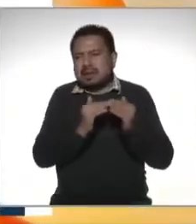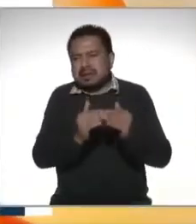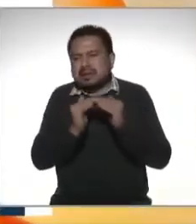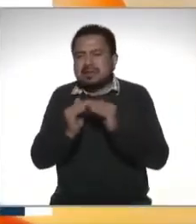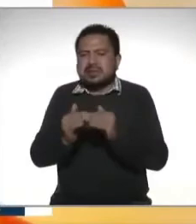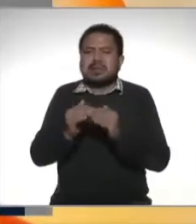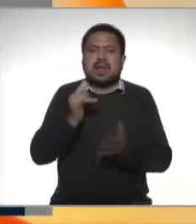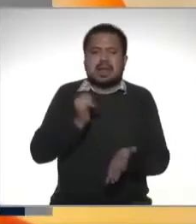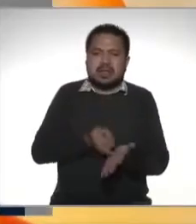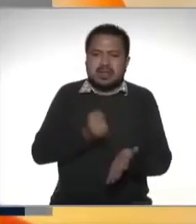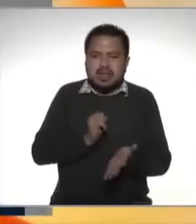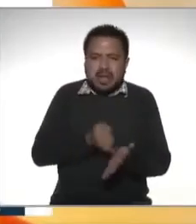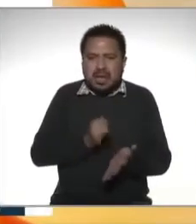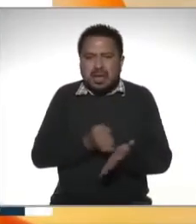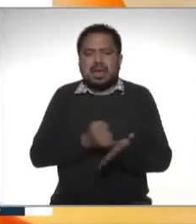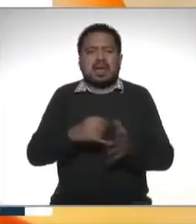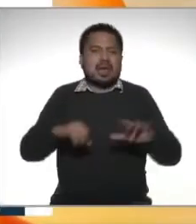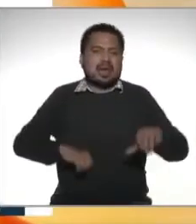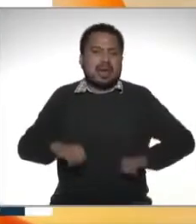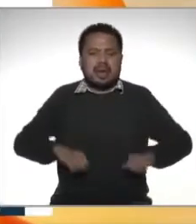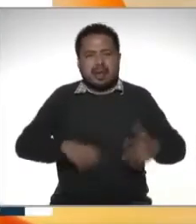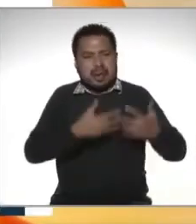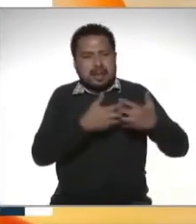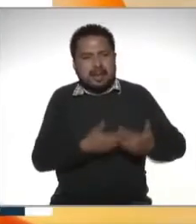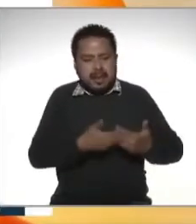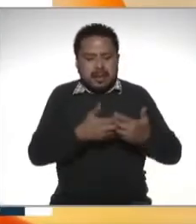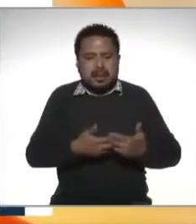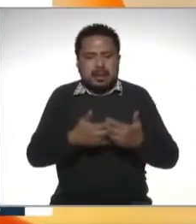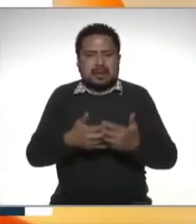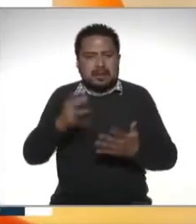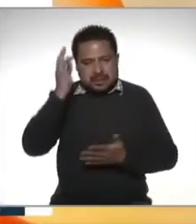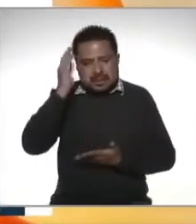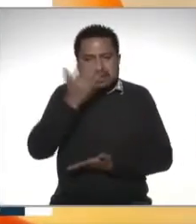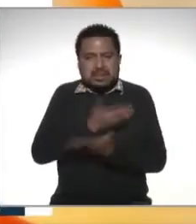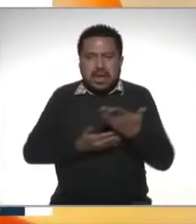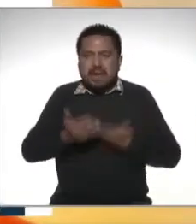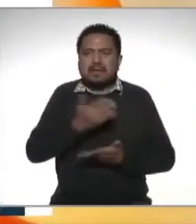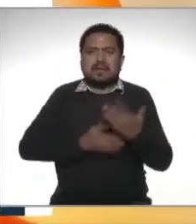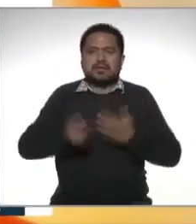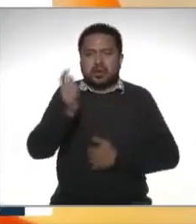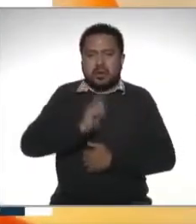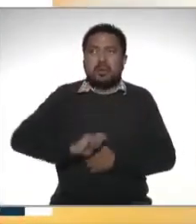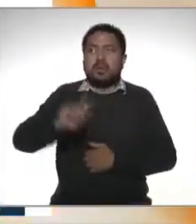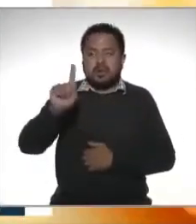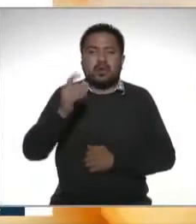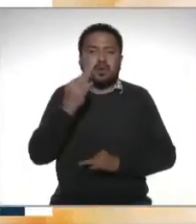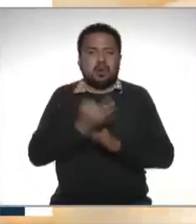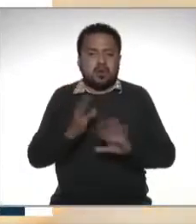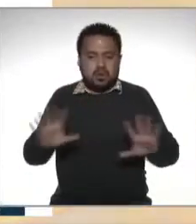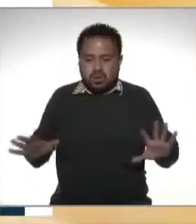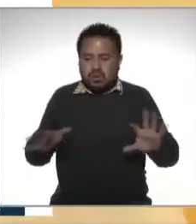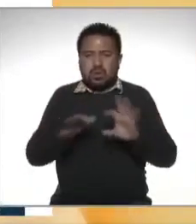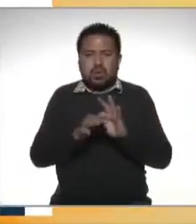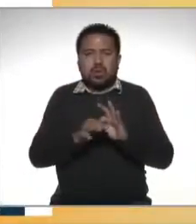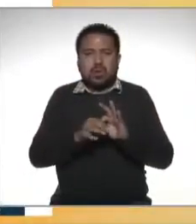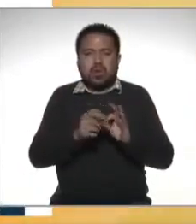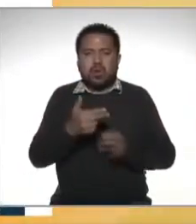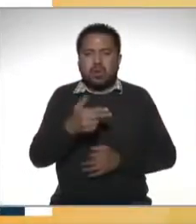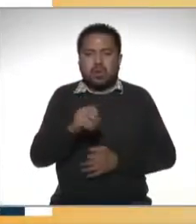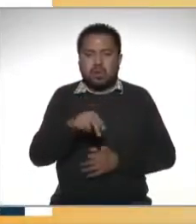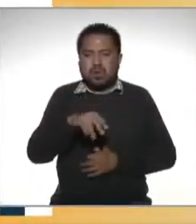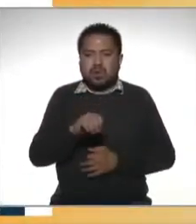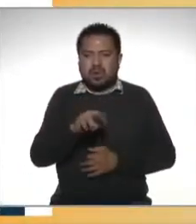intereses actividad empresarial y servicios profesionales que en este caso aquí se junta con horarios